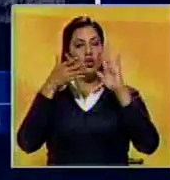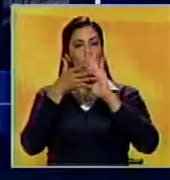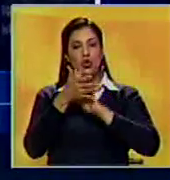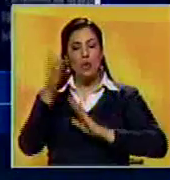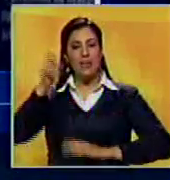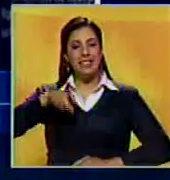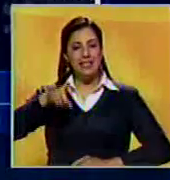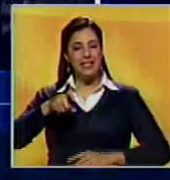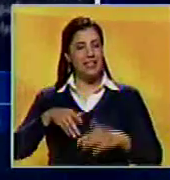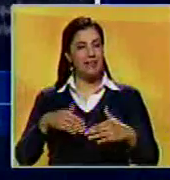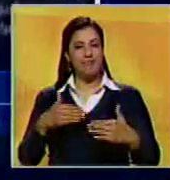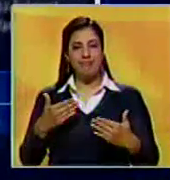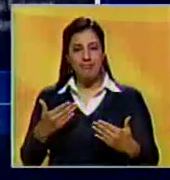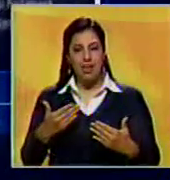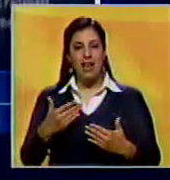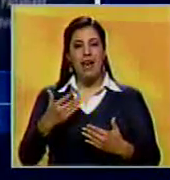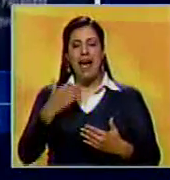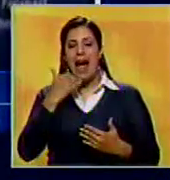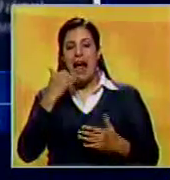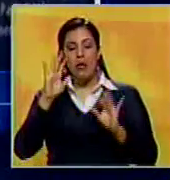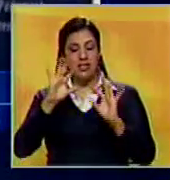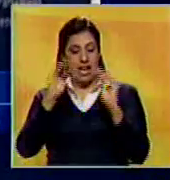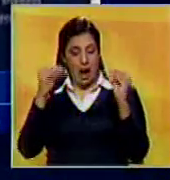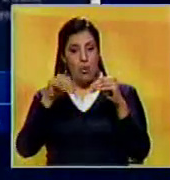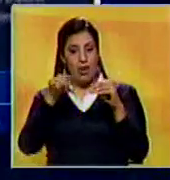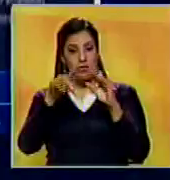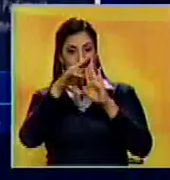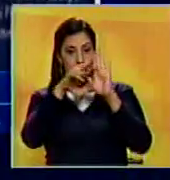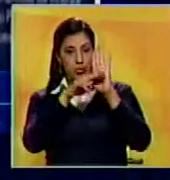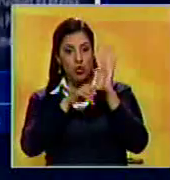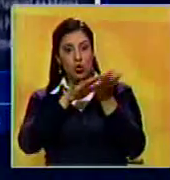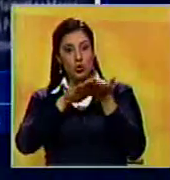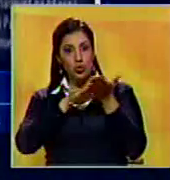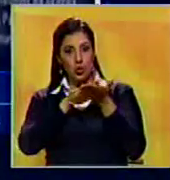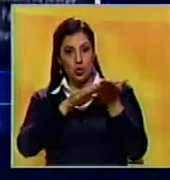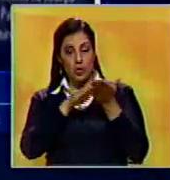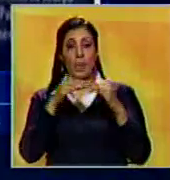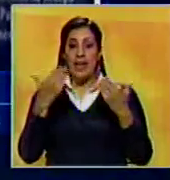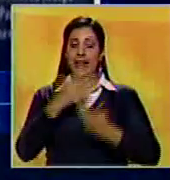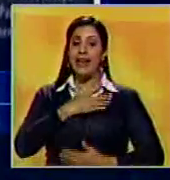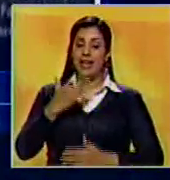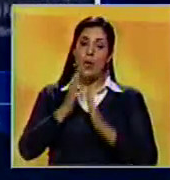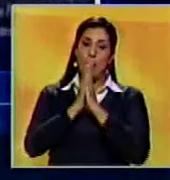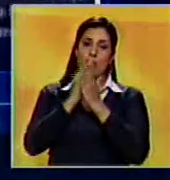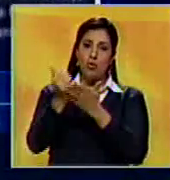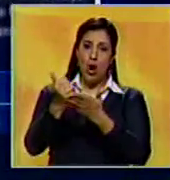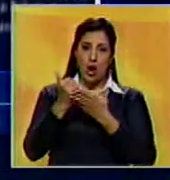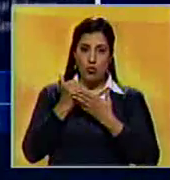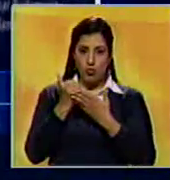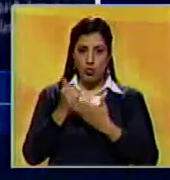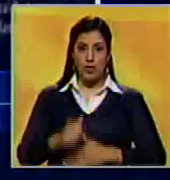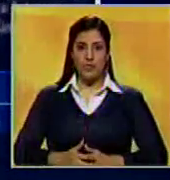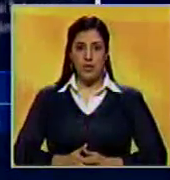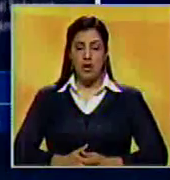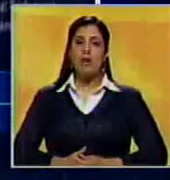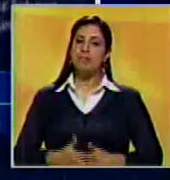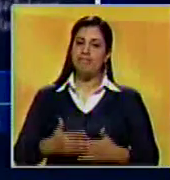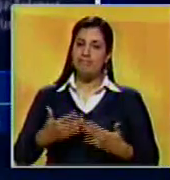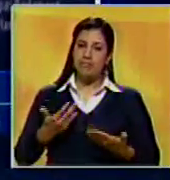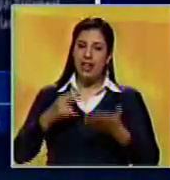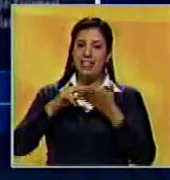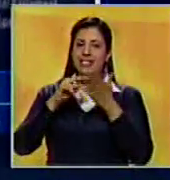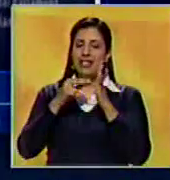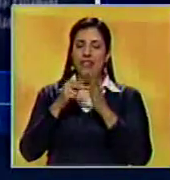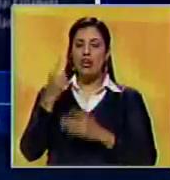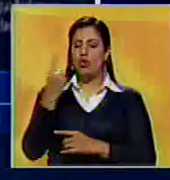necesidad y de acuerdo a lo que ha establecido la resolución, que queremos pedir ayuda a lo que es